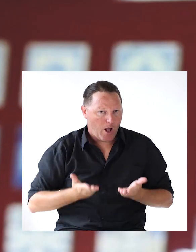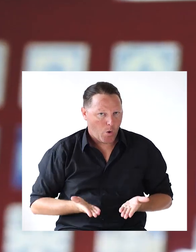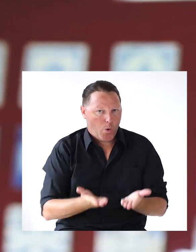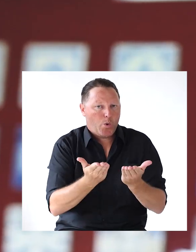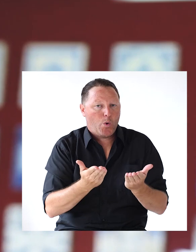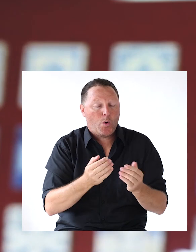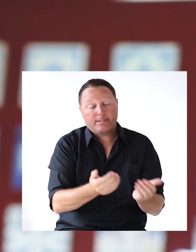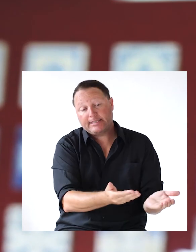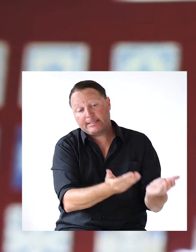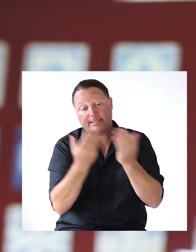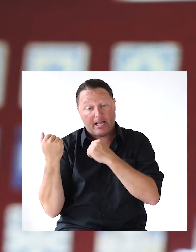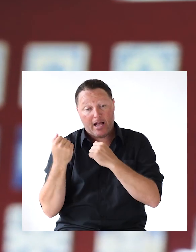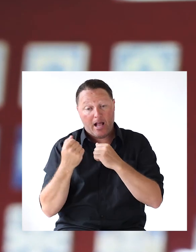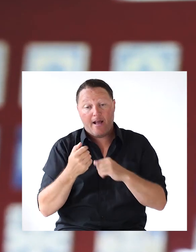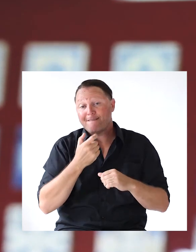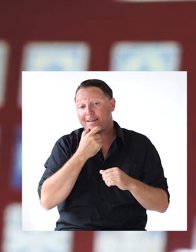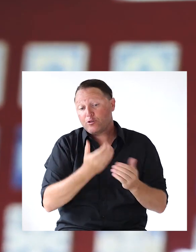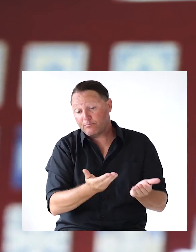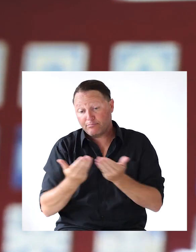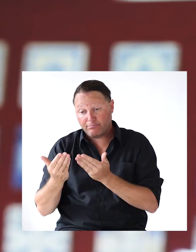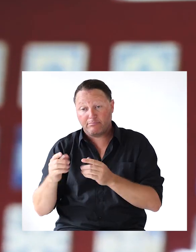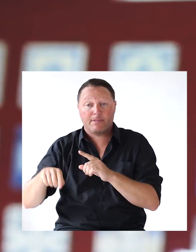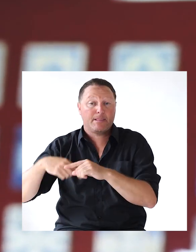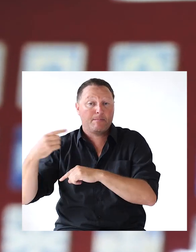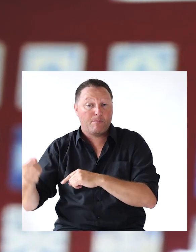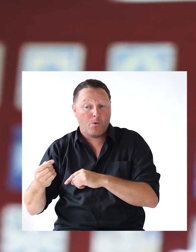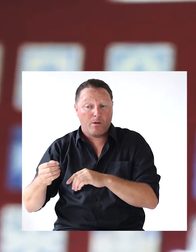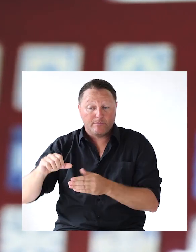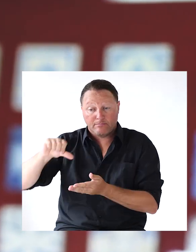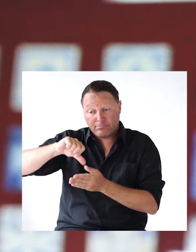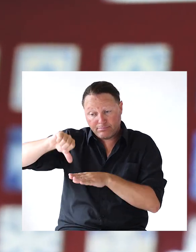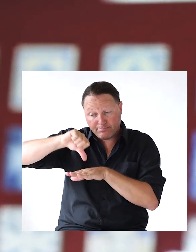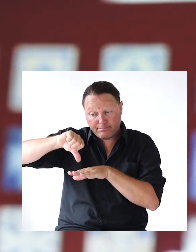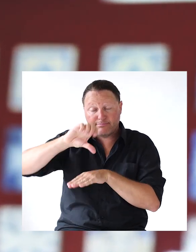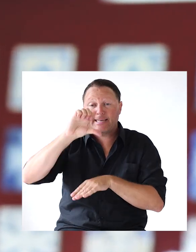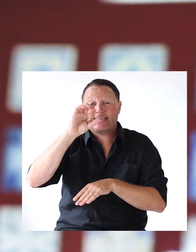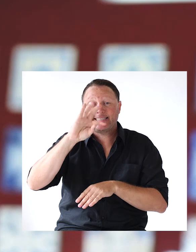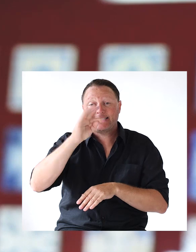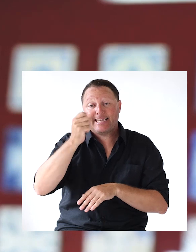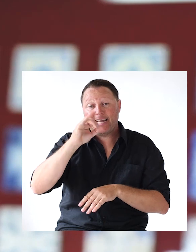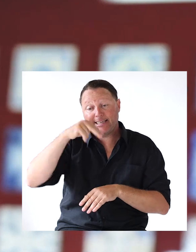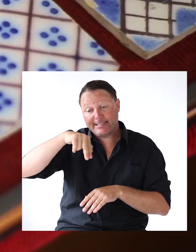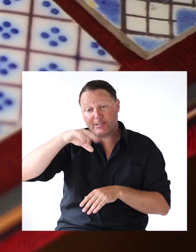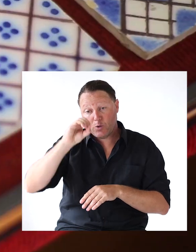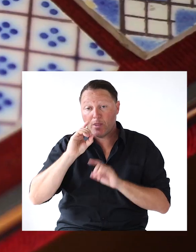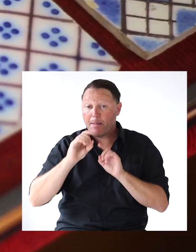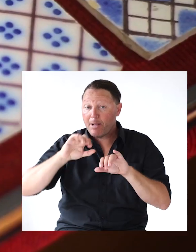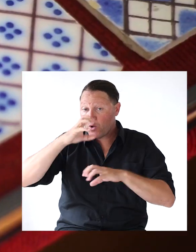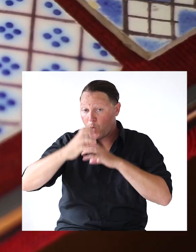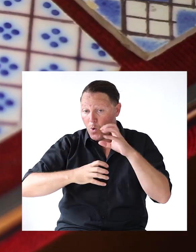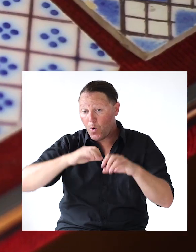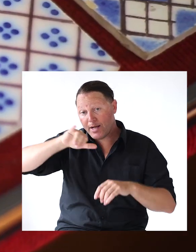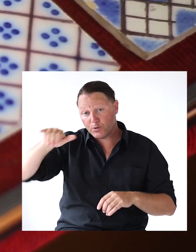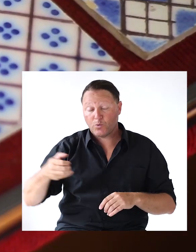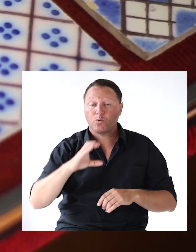Luego sale ese bizcocho Y se colocaba el estaño Y el color azul Que es el